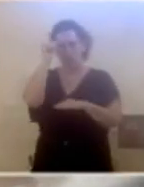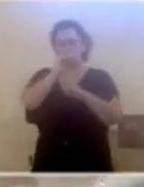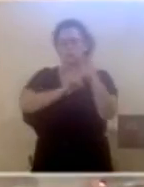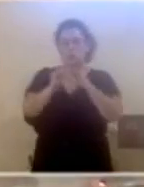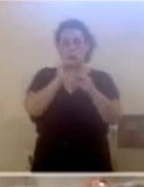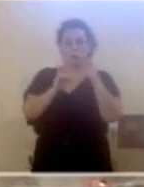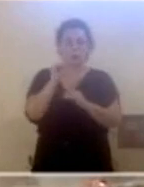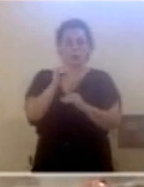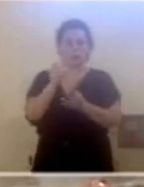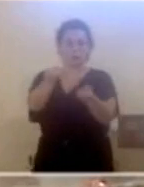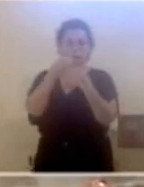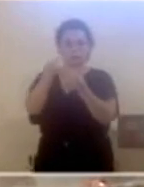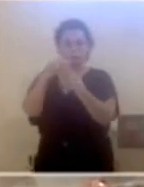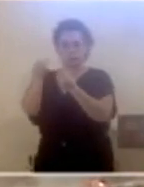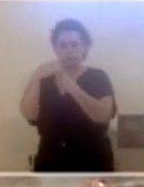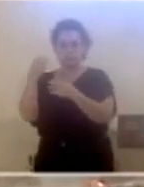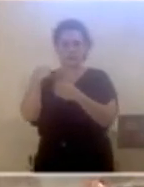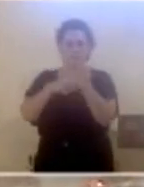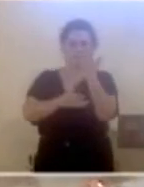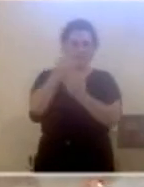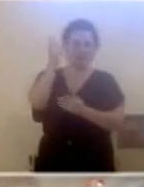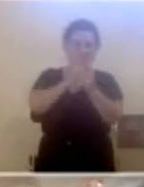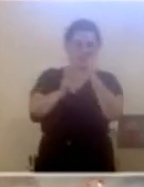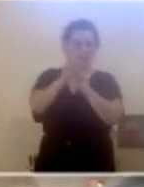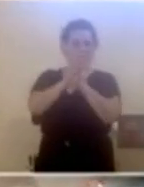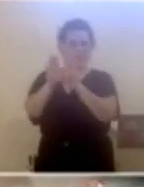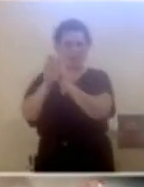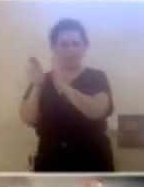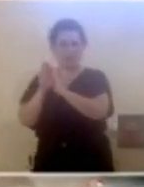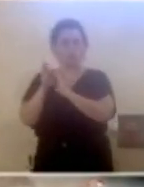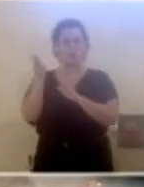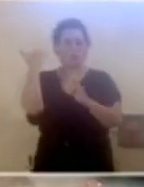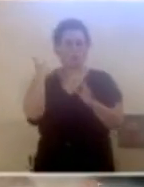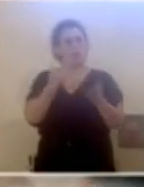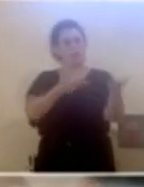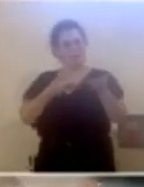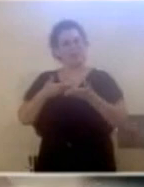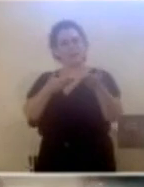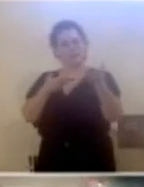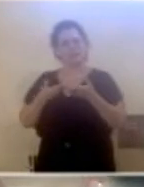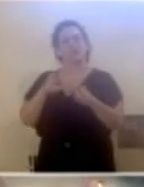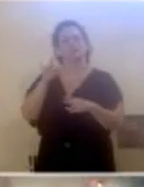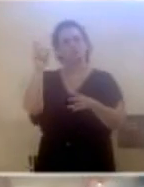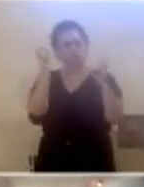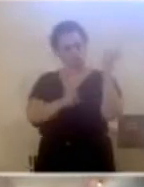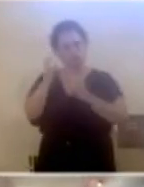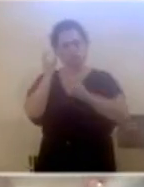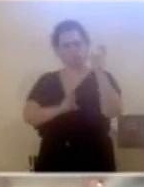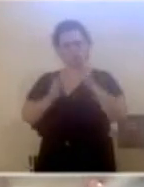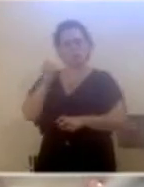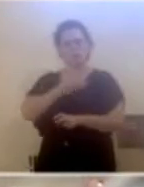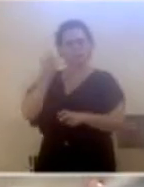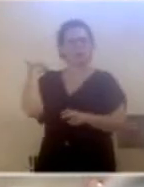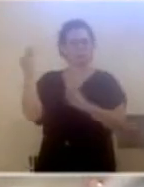que nos vertían las favas que en ese momento sí que atendían nuestras invitaciones y que venían al ayuntamiento.